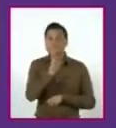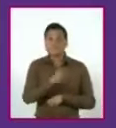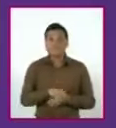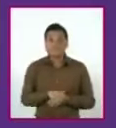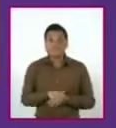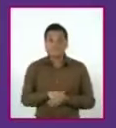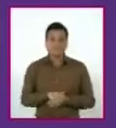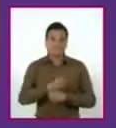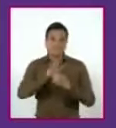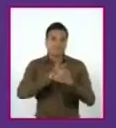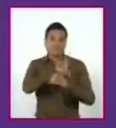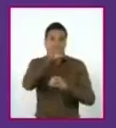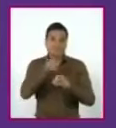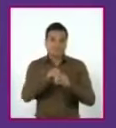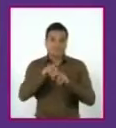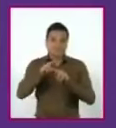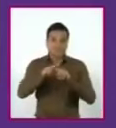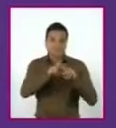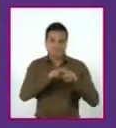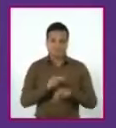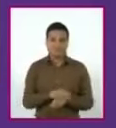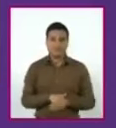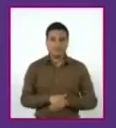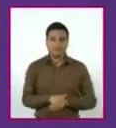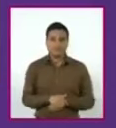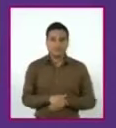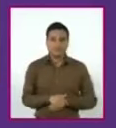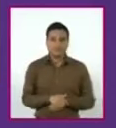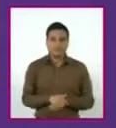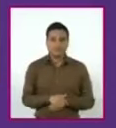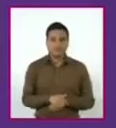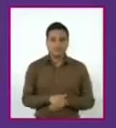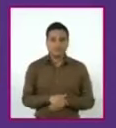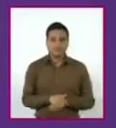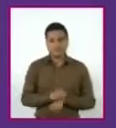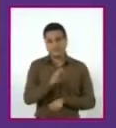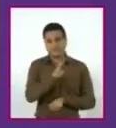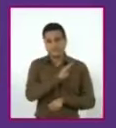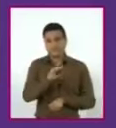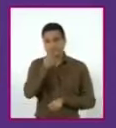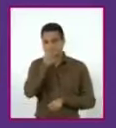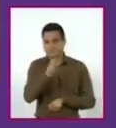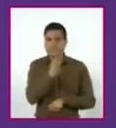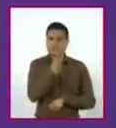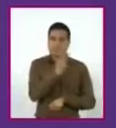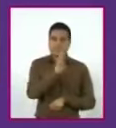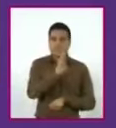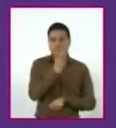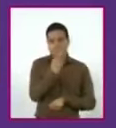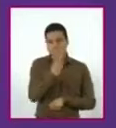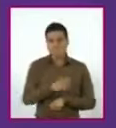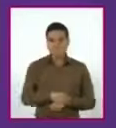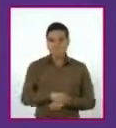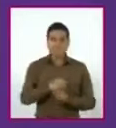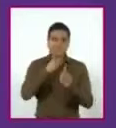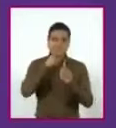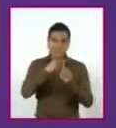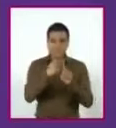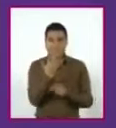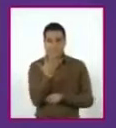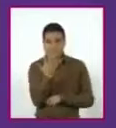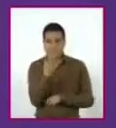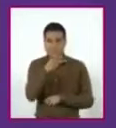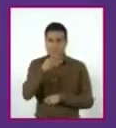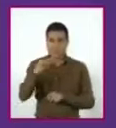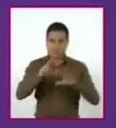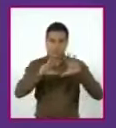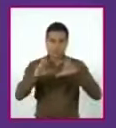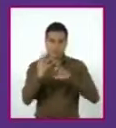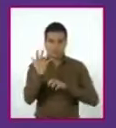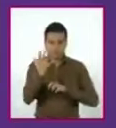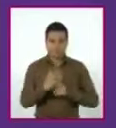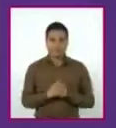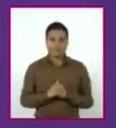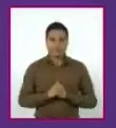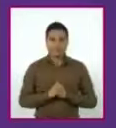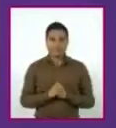850.